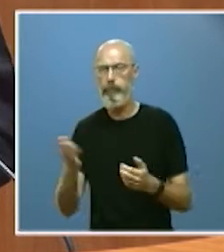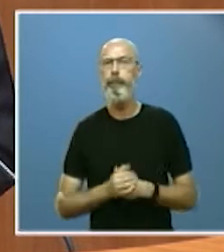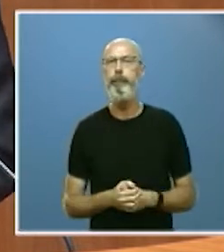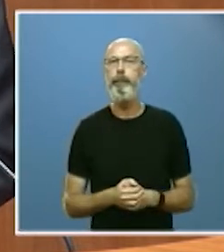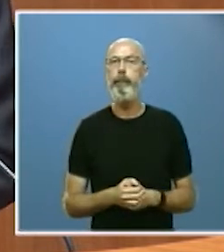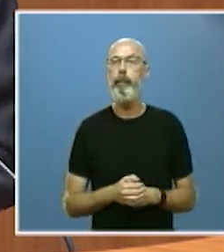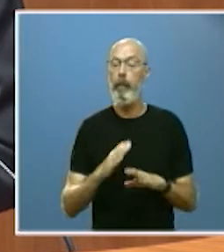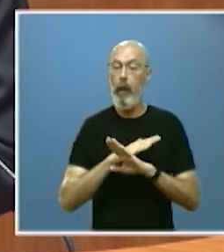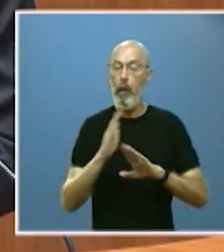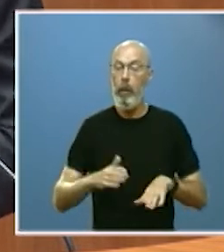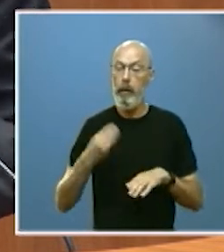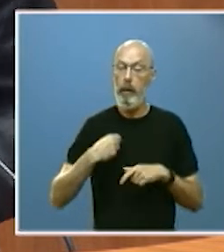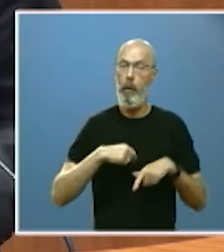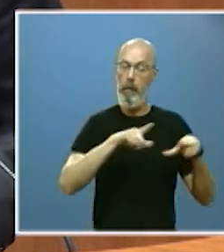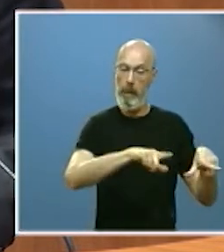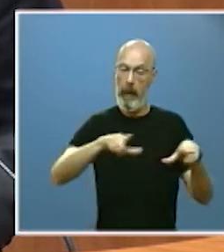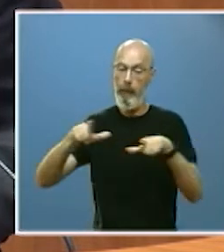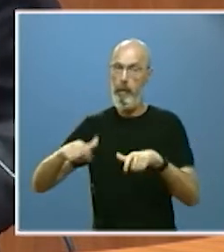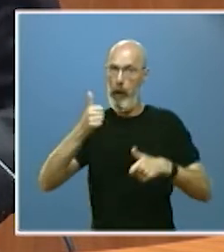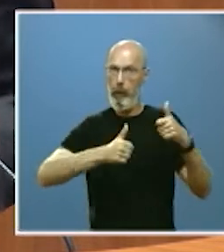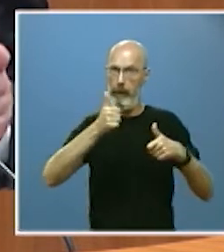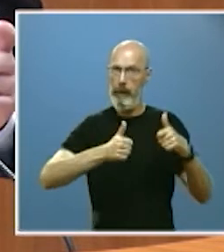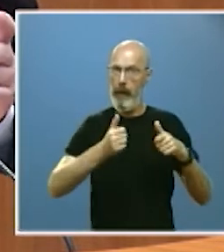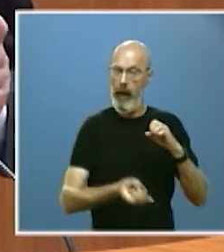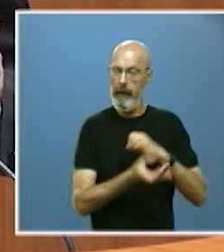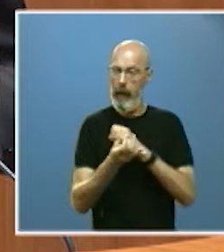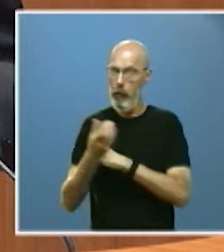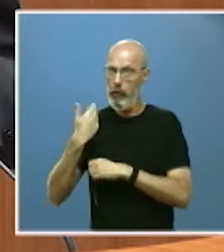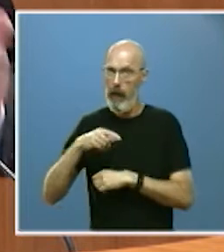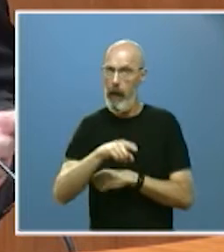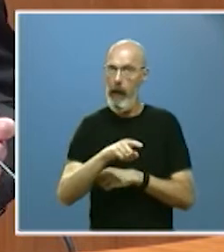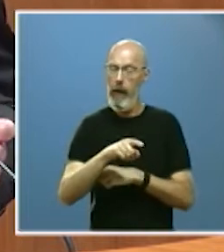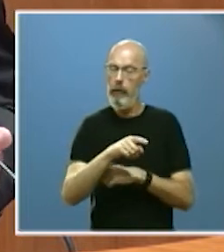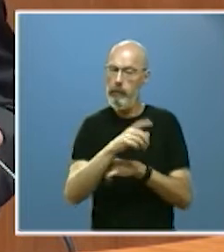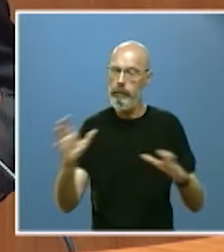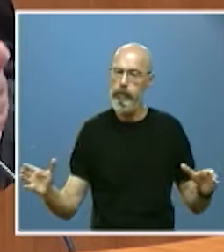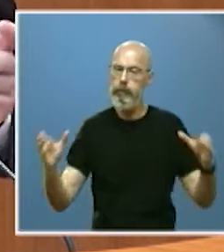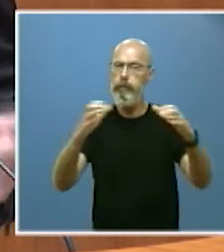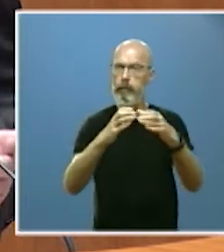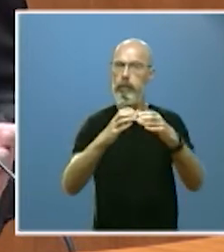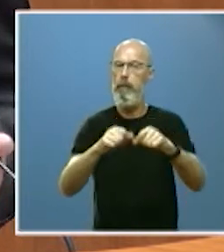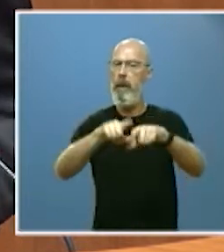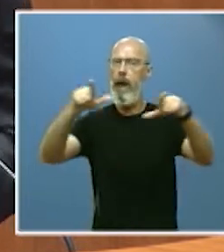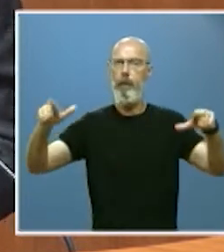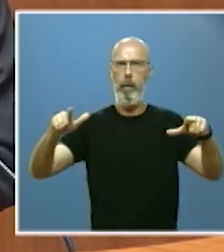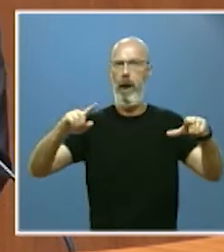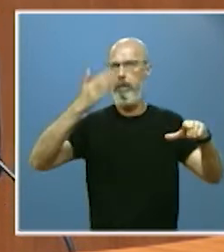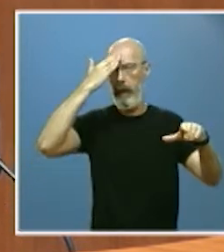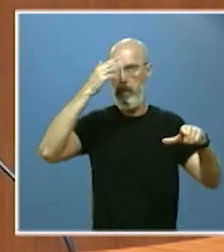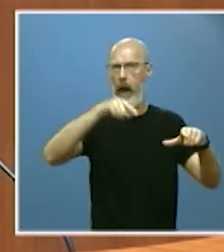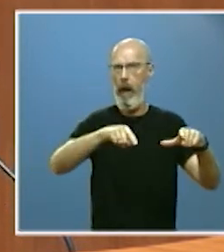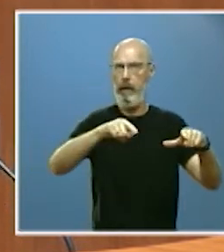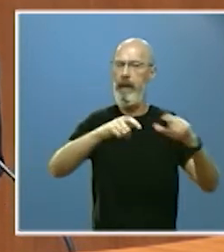de las plataformas de competitividad ya puestas en marcha quedará integrado en una gran plataforma que contará con su propia